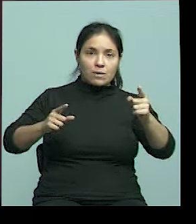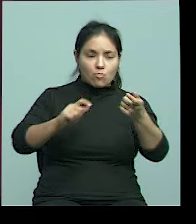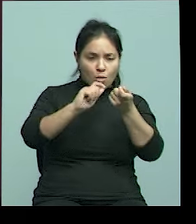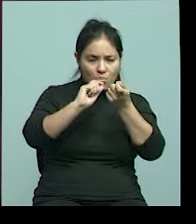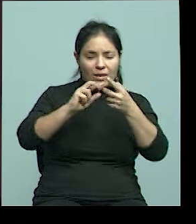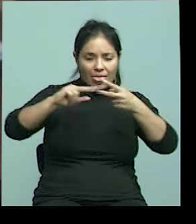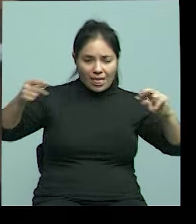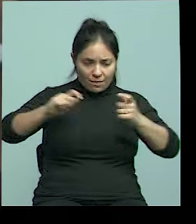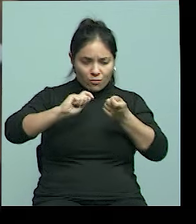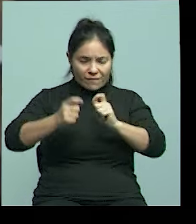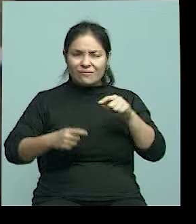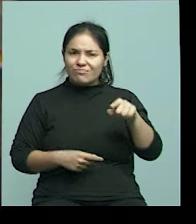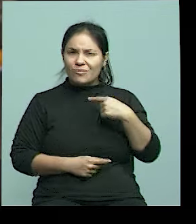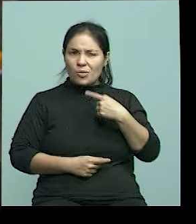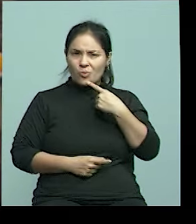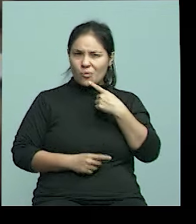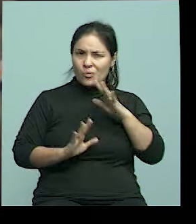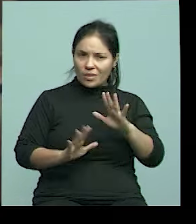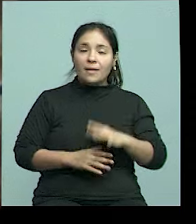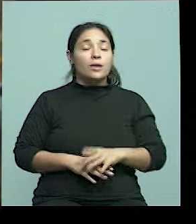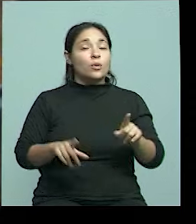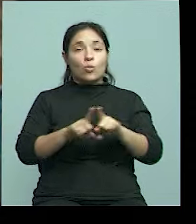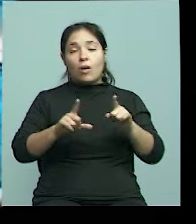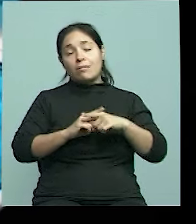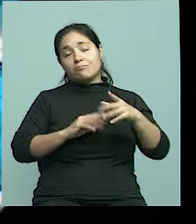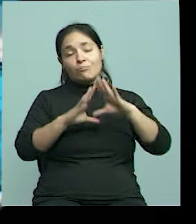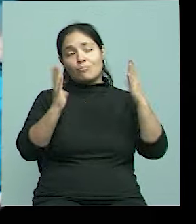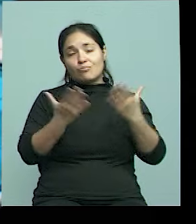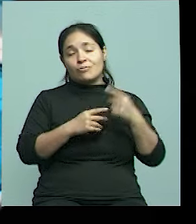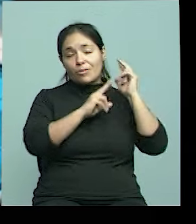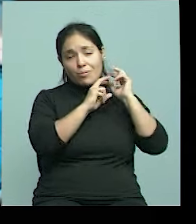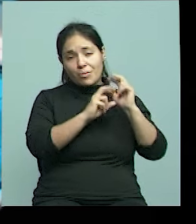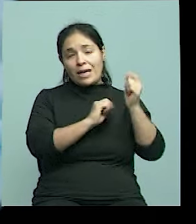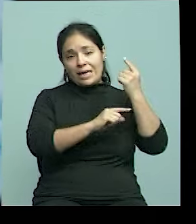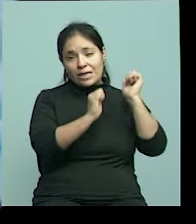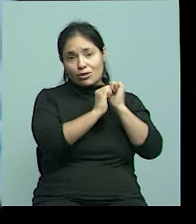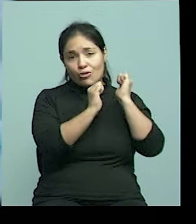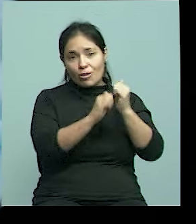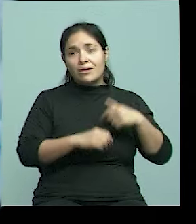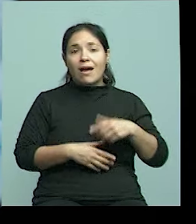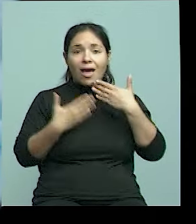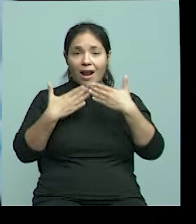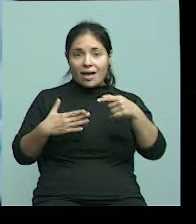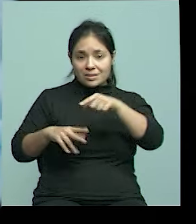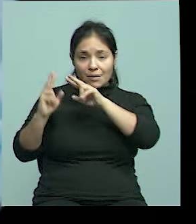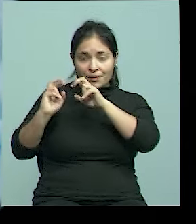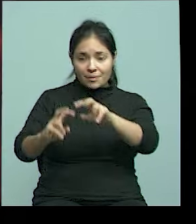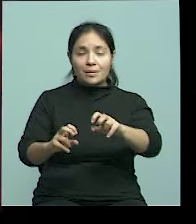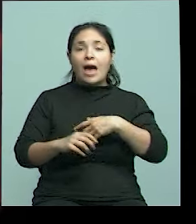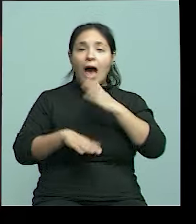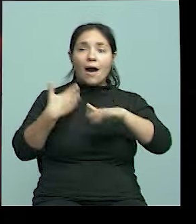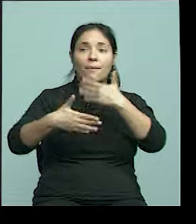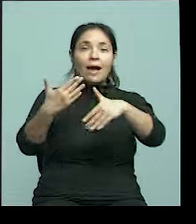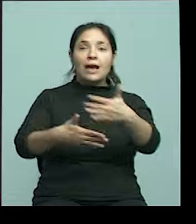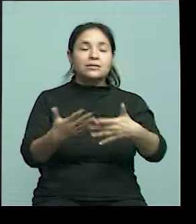Pero como cualquier otra disciplina científica de la historia de la humanidad, ha permitido avances impensables que ni siquiera